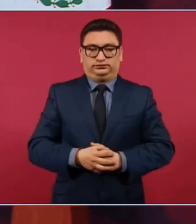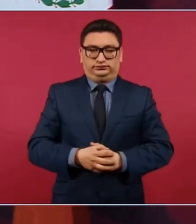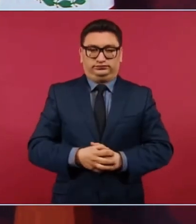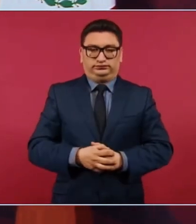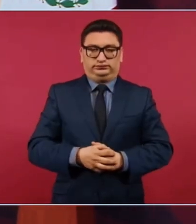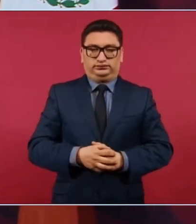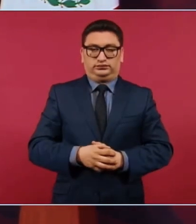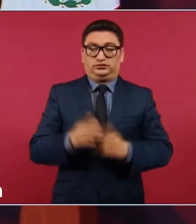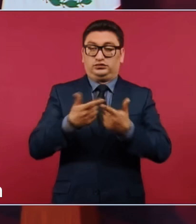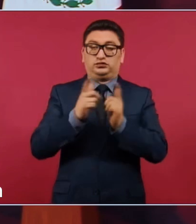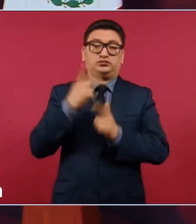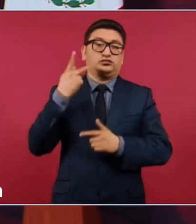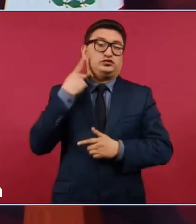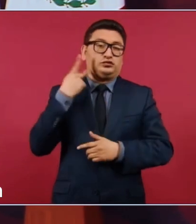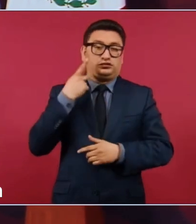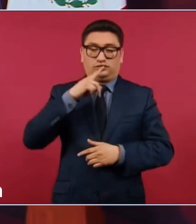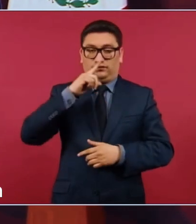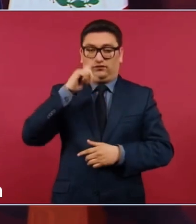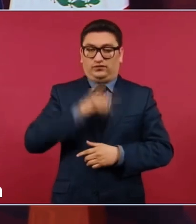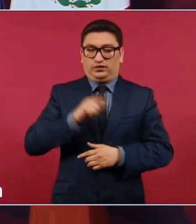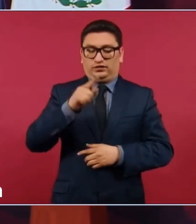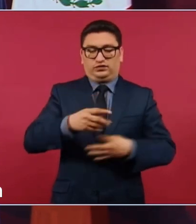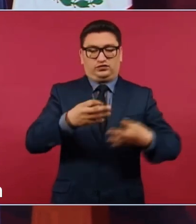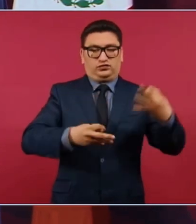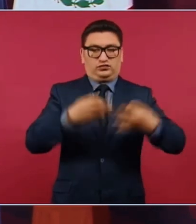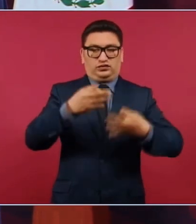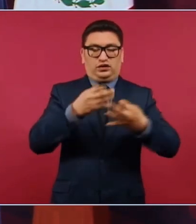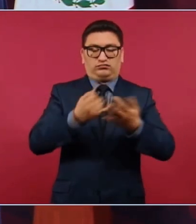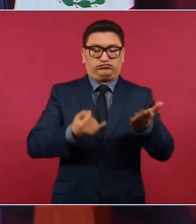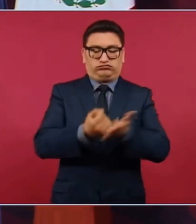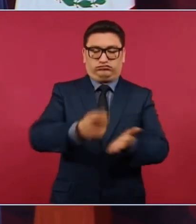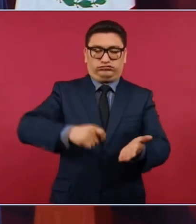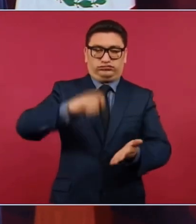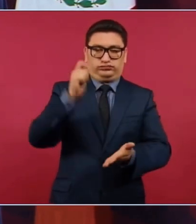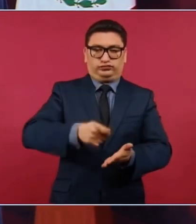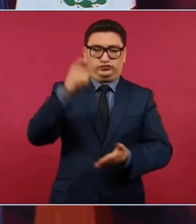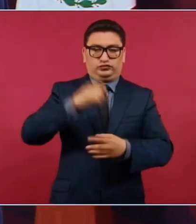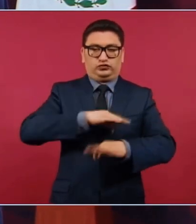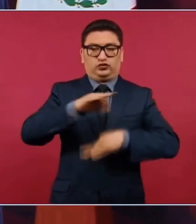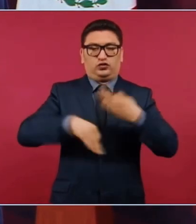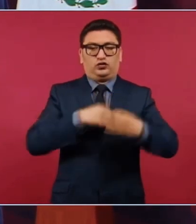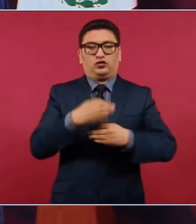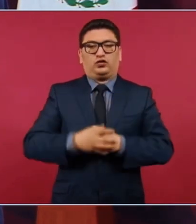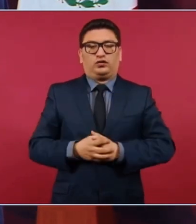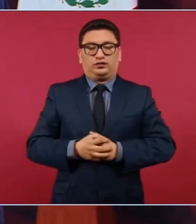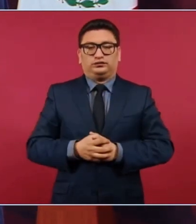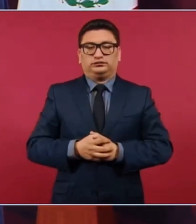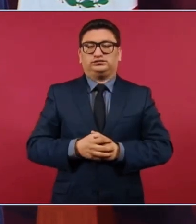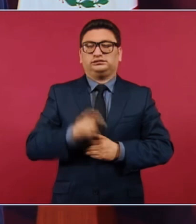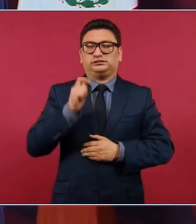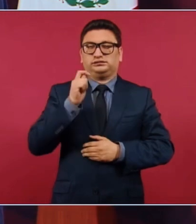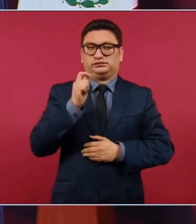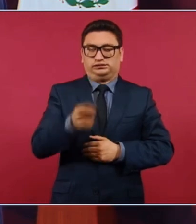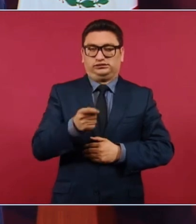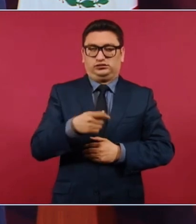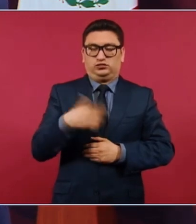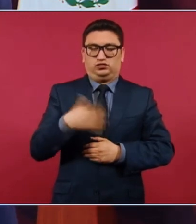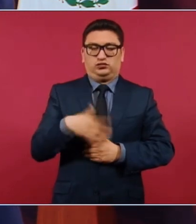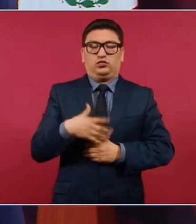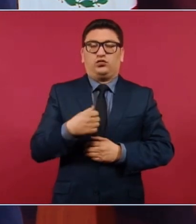política, el fallo unánime del jurado en la corte de Brooklyn, Nueva York, es un golpe potencialmente letal